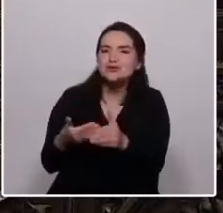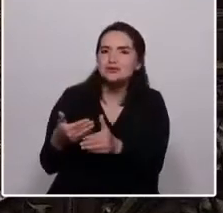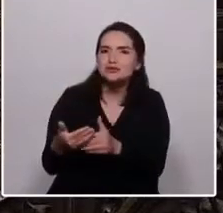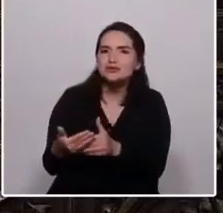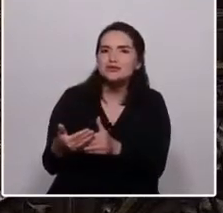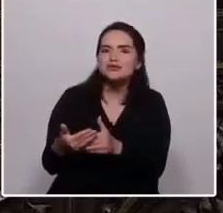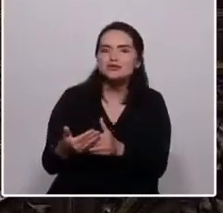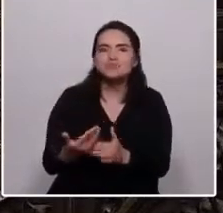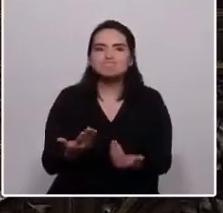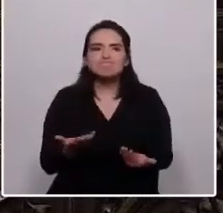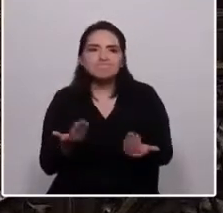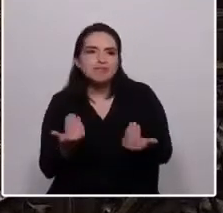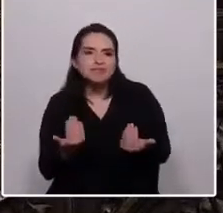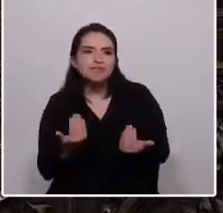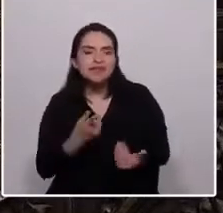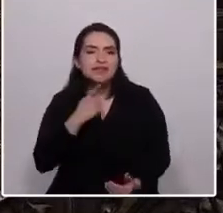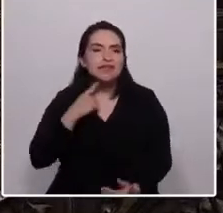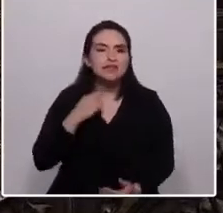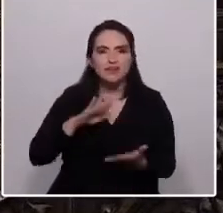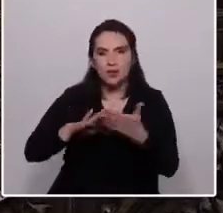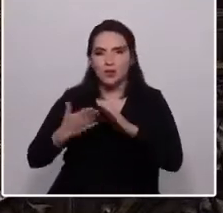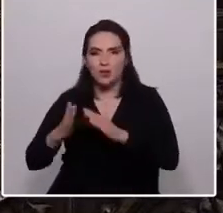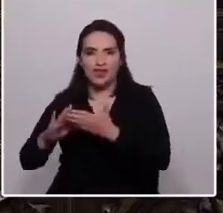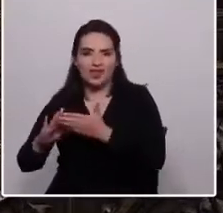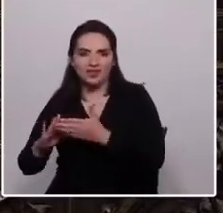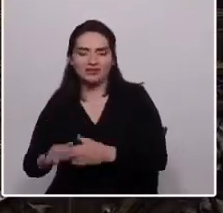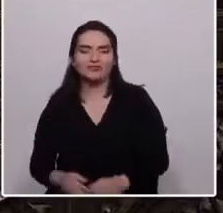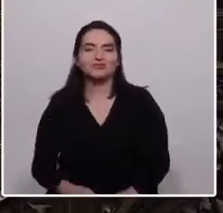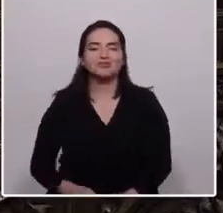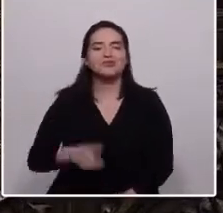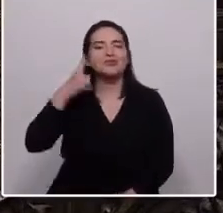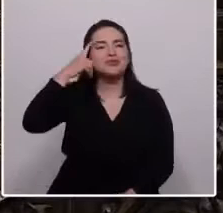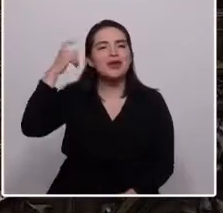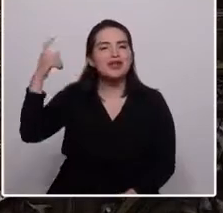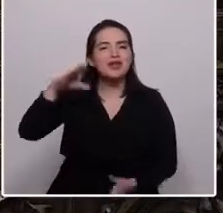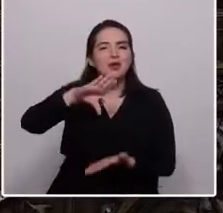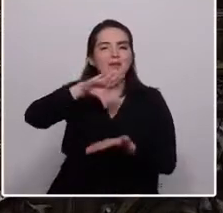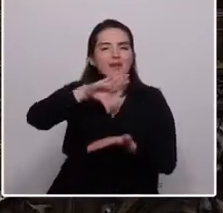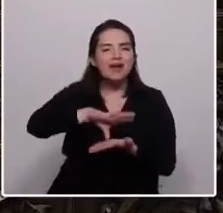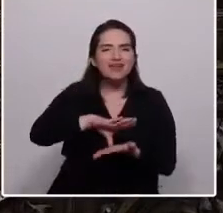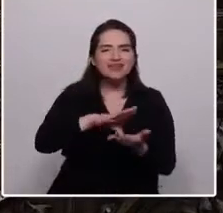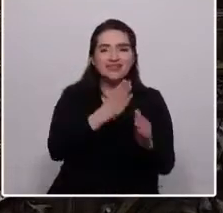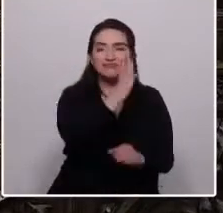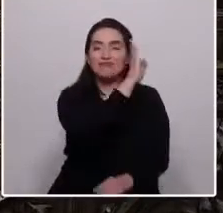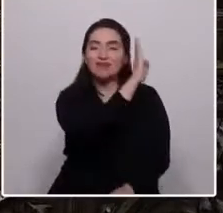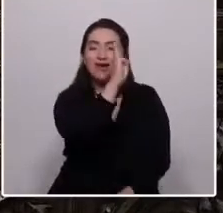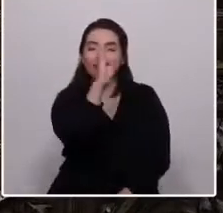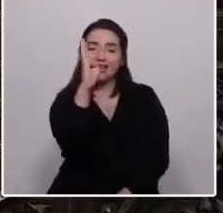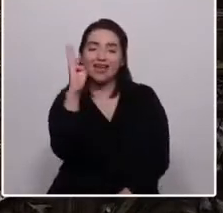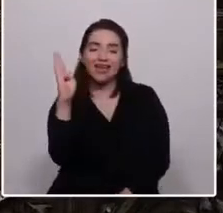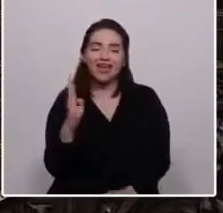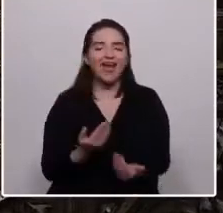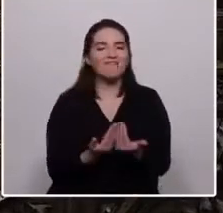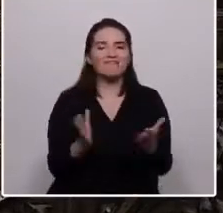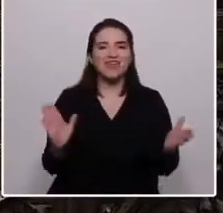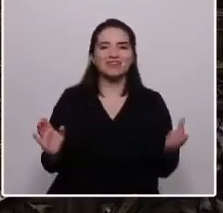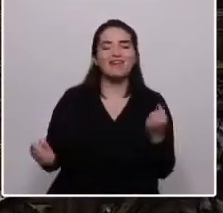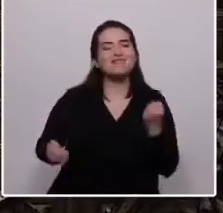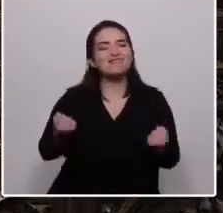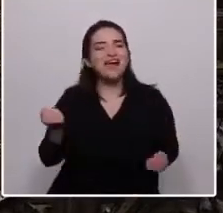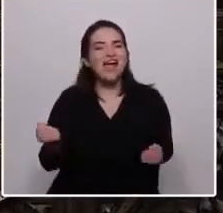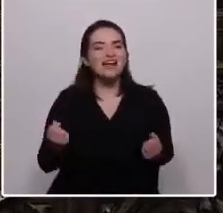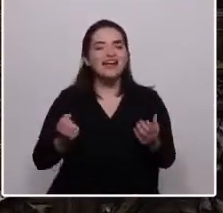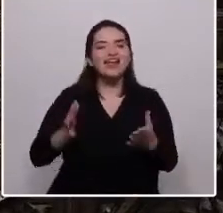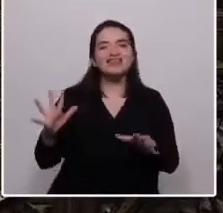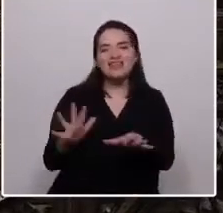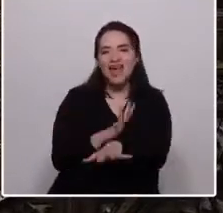preocupan e interesan a la comunidad. Sueño un país lleno de bibliotecas abiertas, danza, teatro, pintado